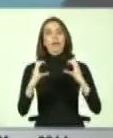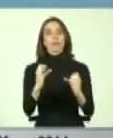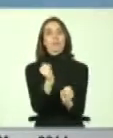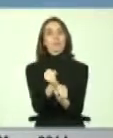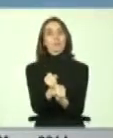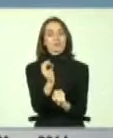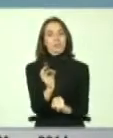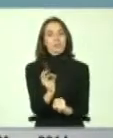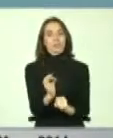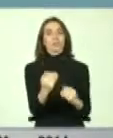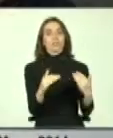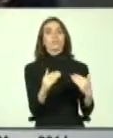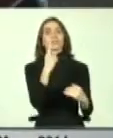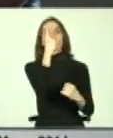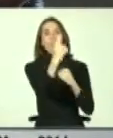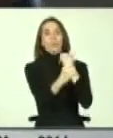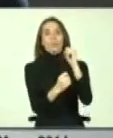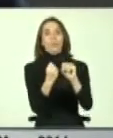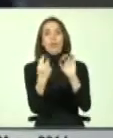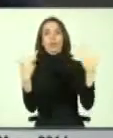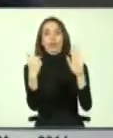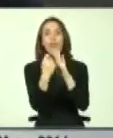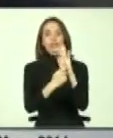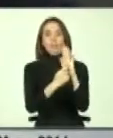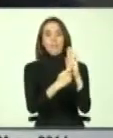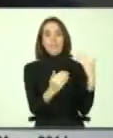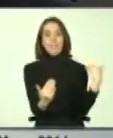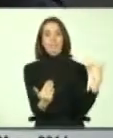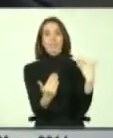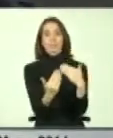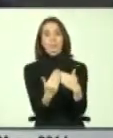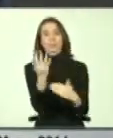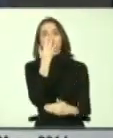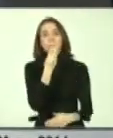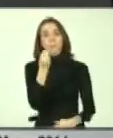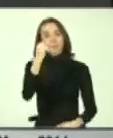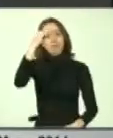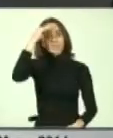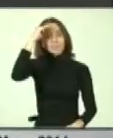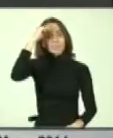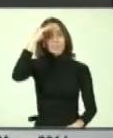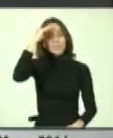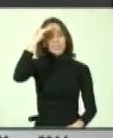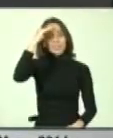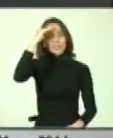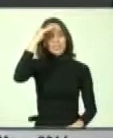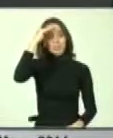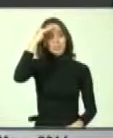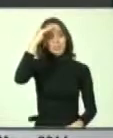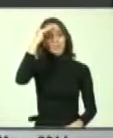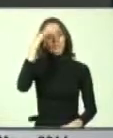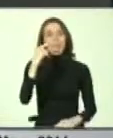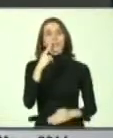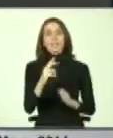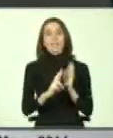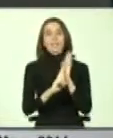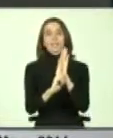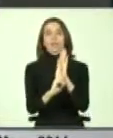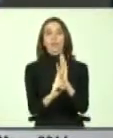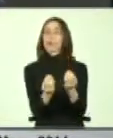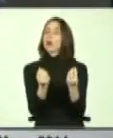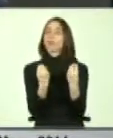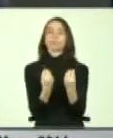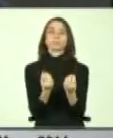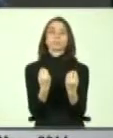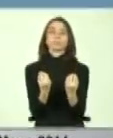Un año y ocho meses han transcurrido esta maravillosa experiencia y los resultados han sido más que auspicioso,